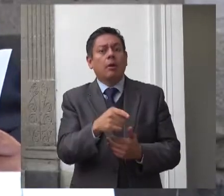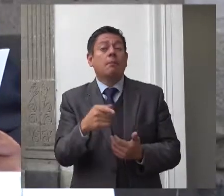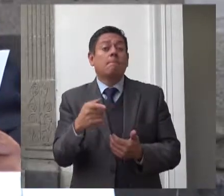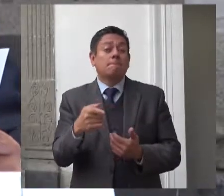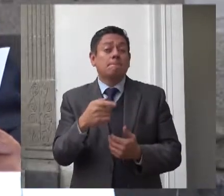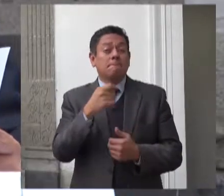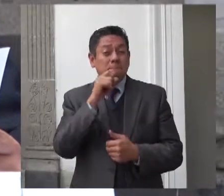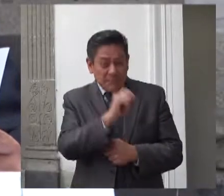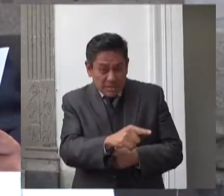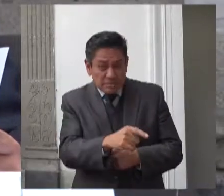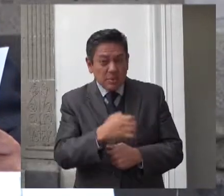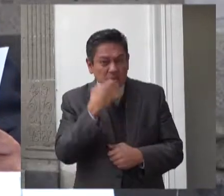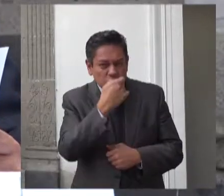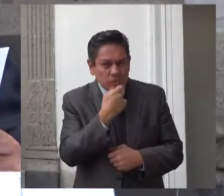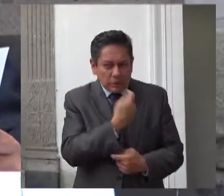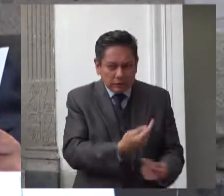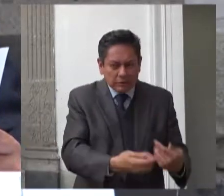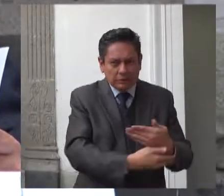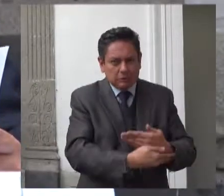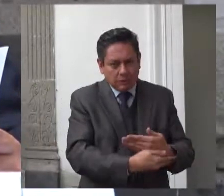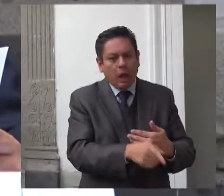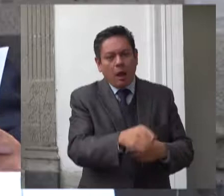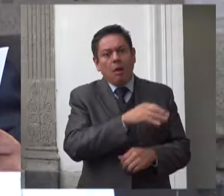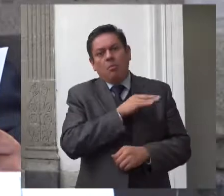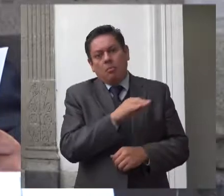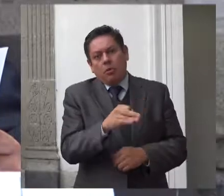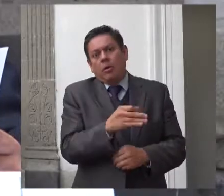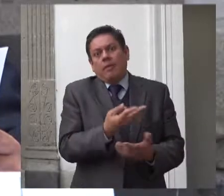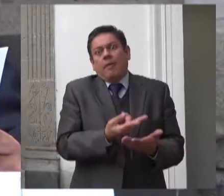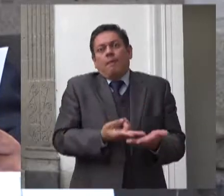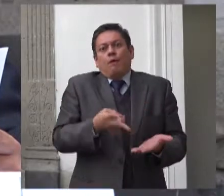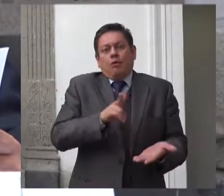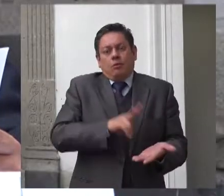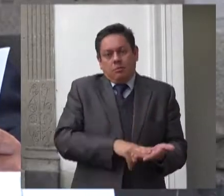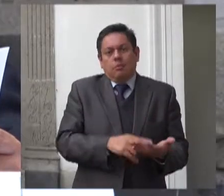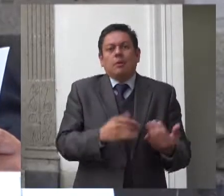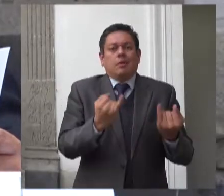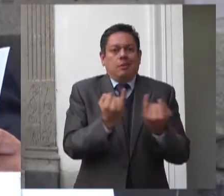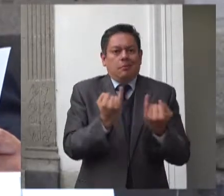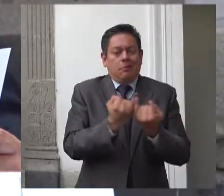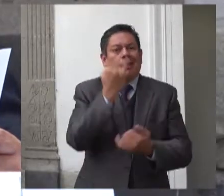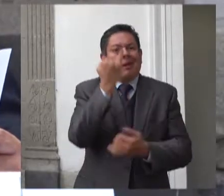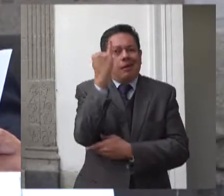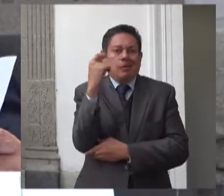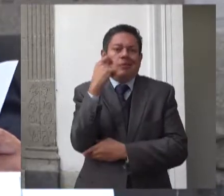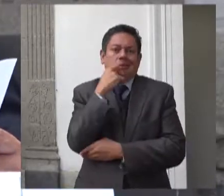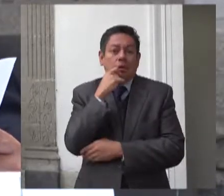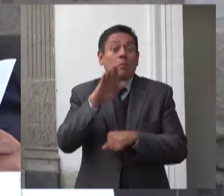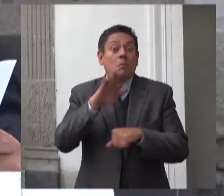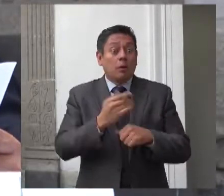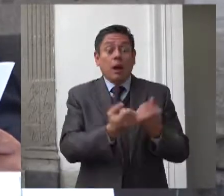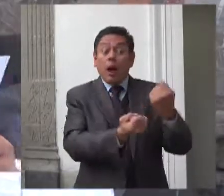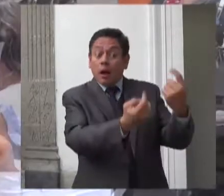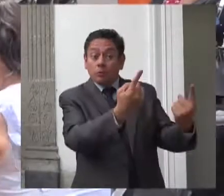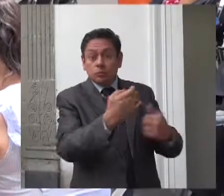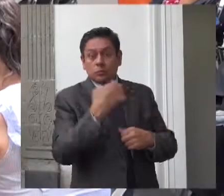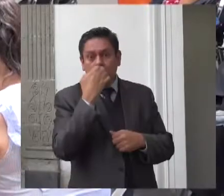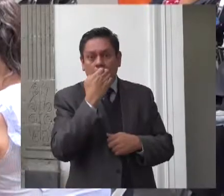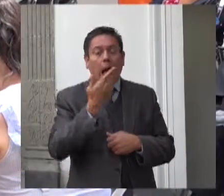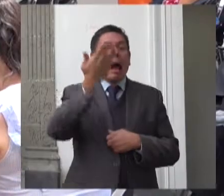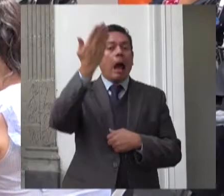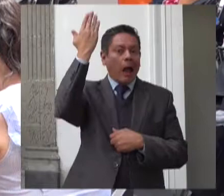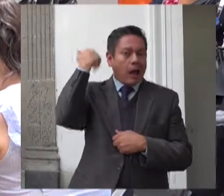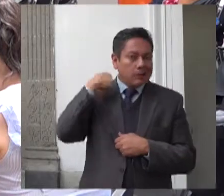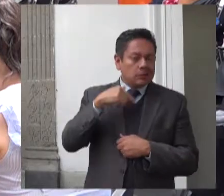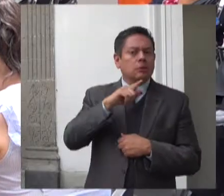y las estancias infantiles que se encontraban afiliadas al entonces programa de estancias infantiles